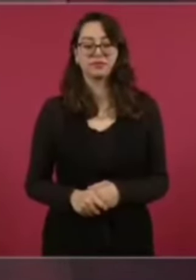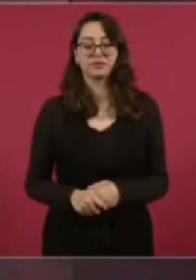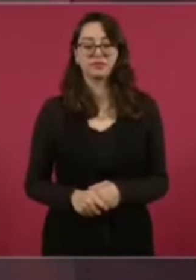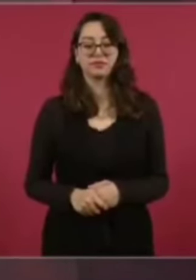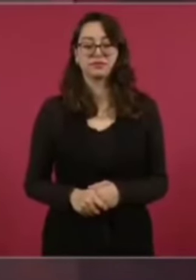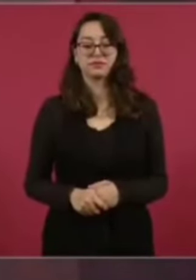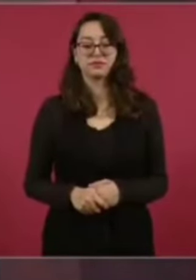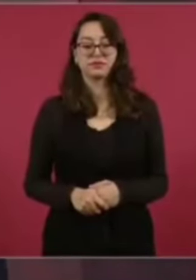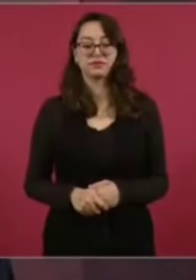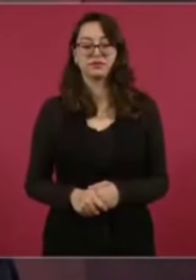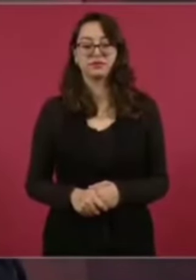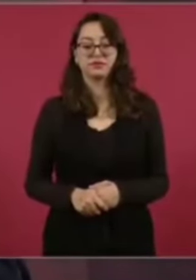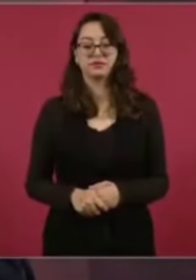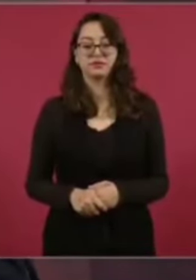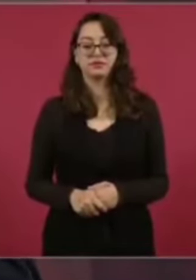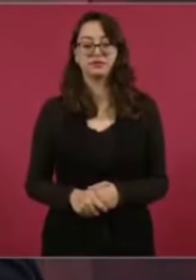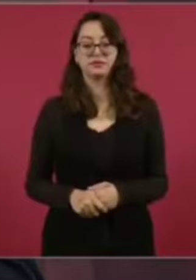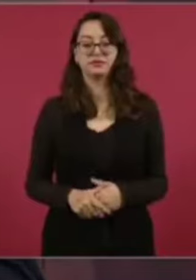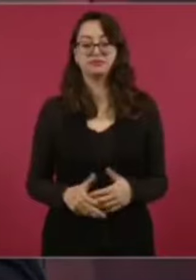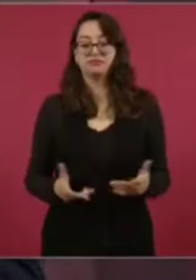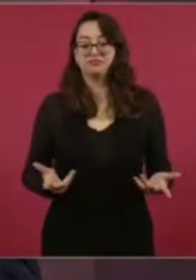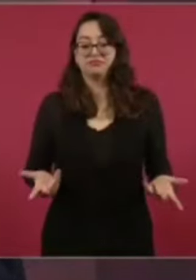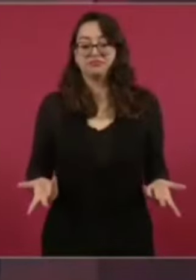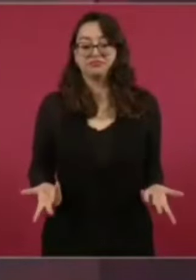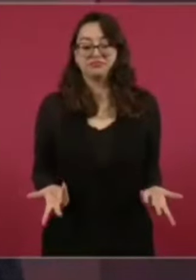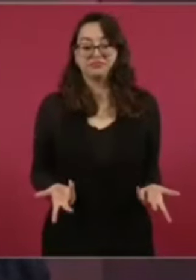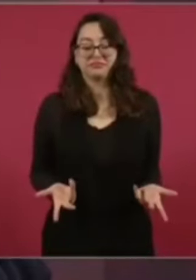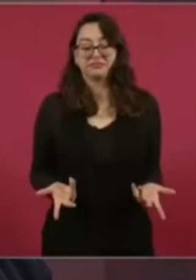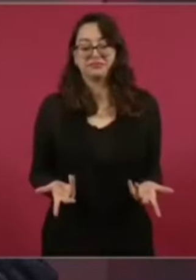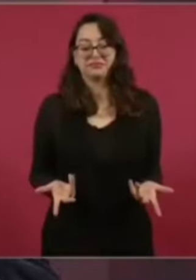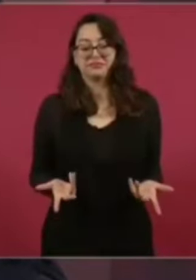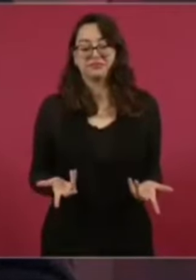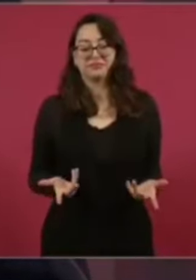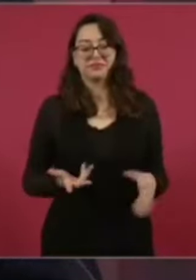fundamental la integración.